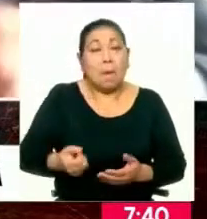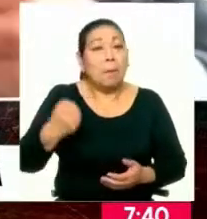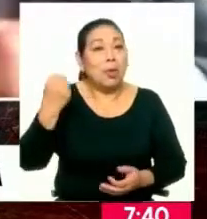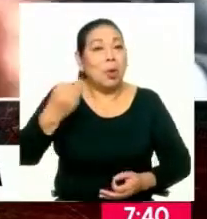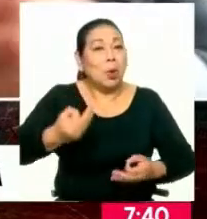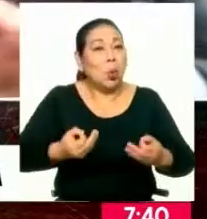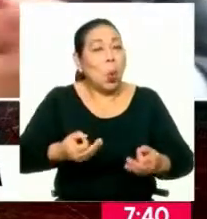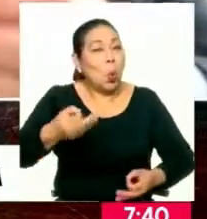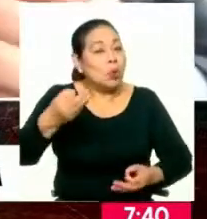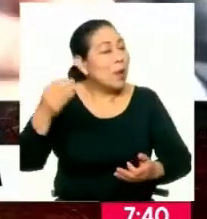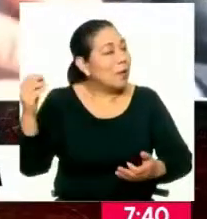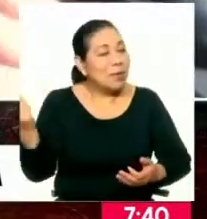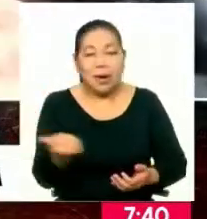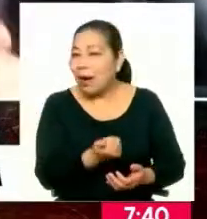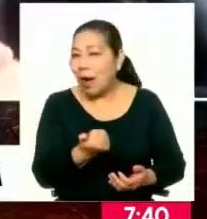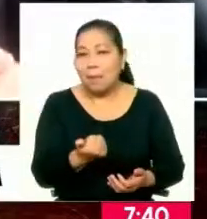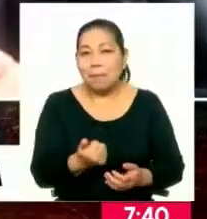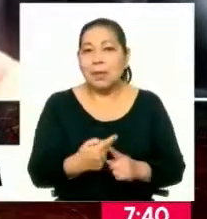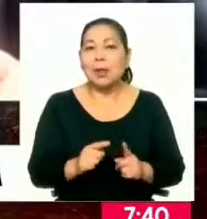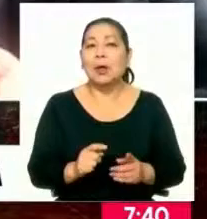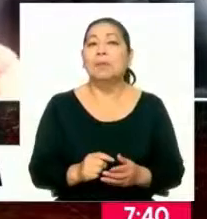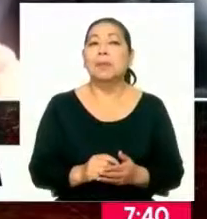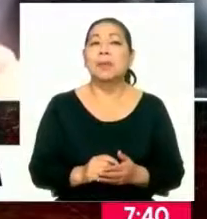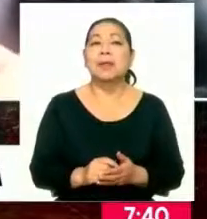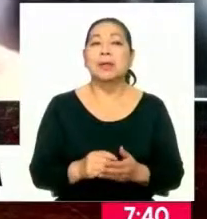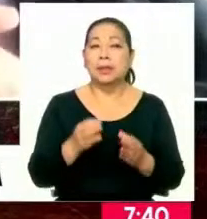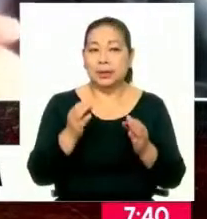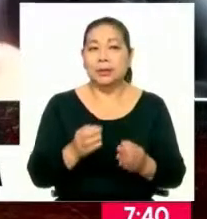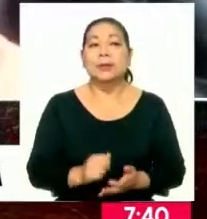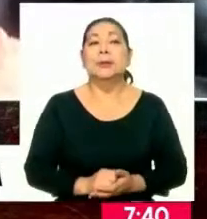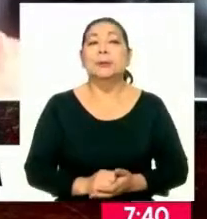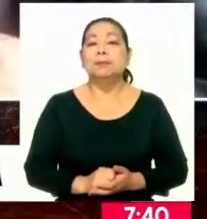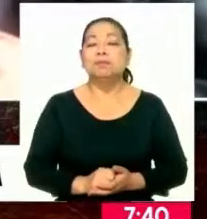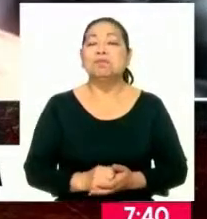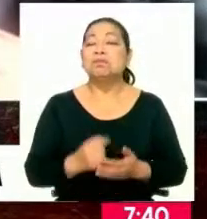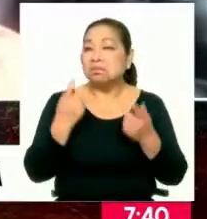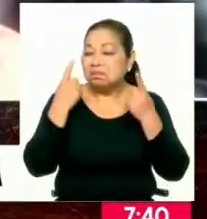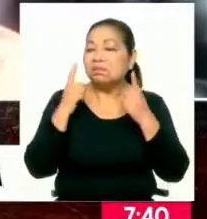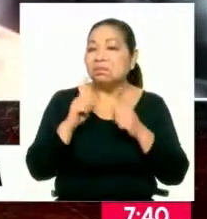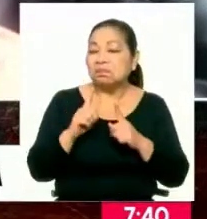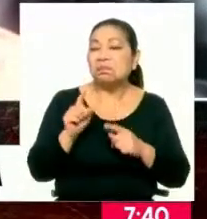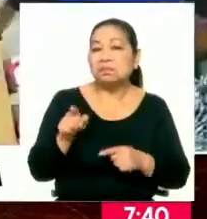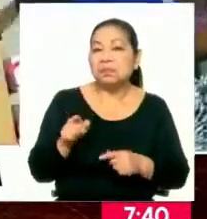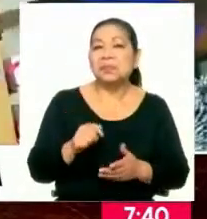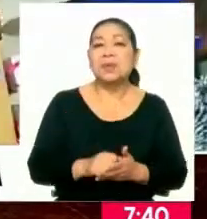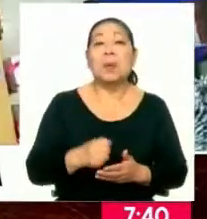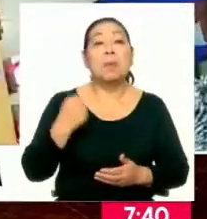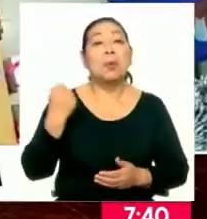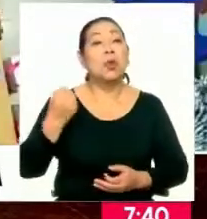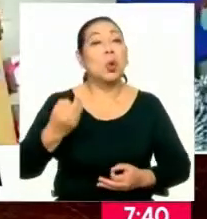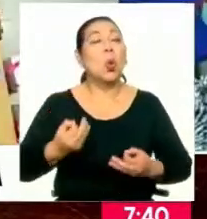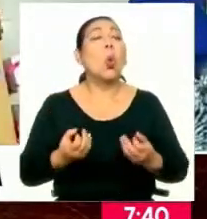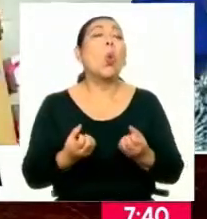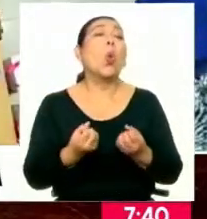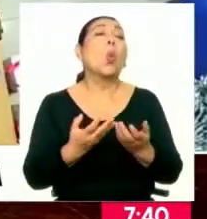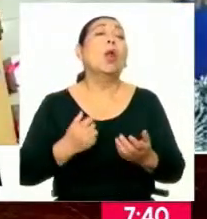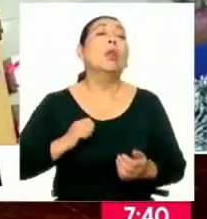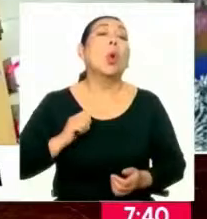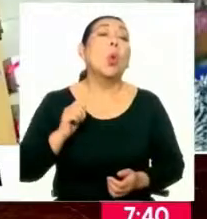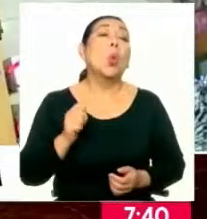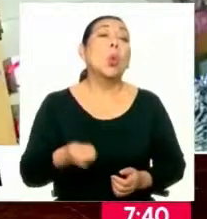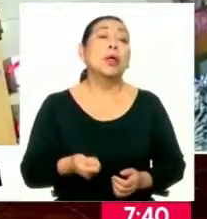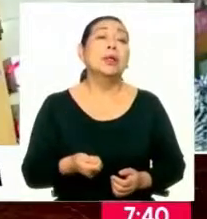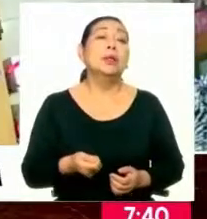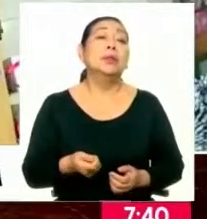Judicial para que la justicia sea sumamente rápida, sumamente célere. De acuerdo. Desde el Poder Judicial, ¿cuántos jueces